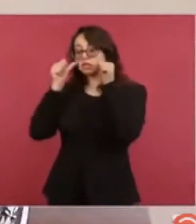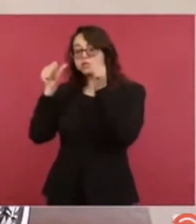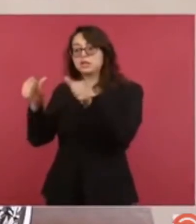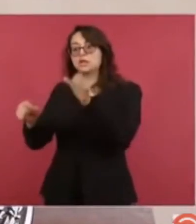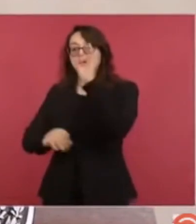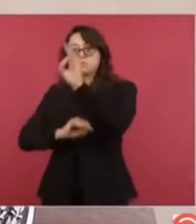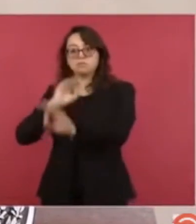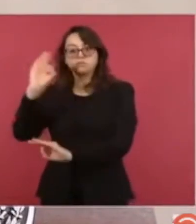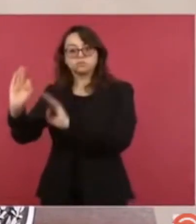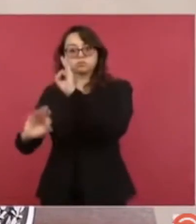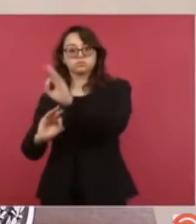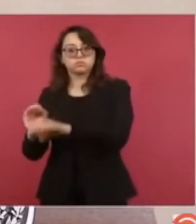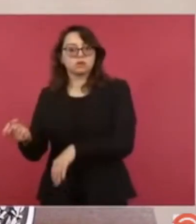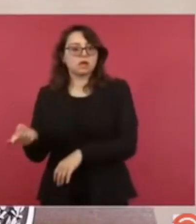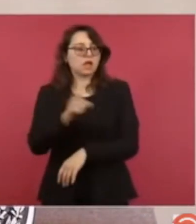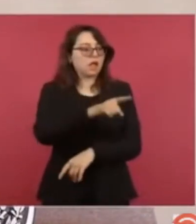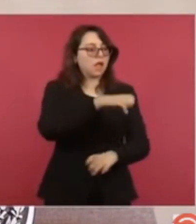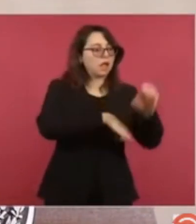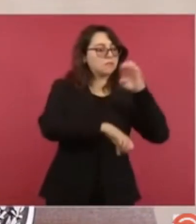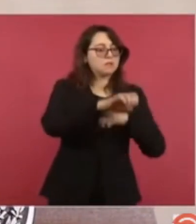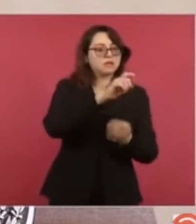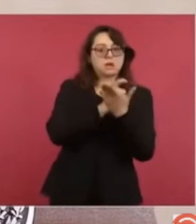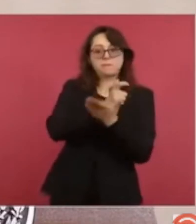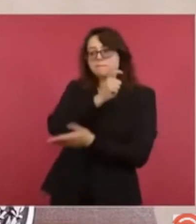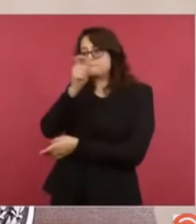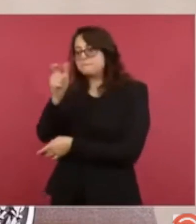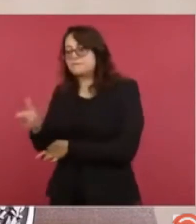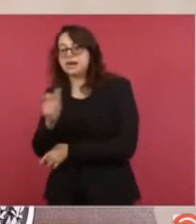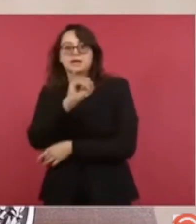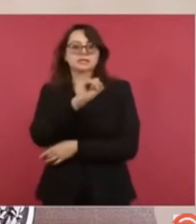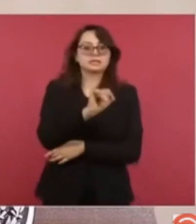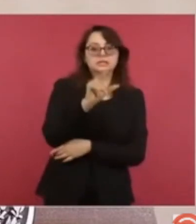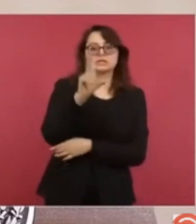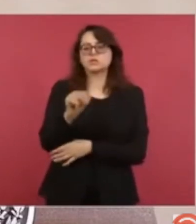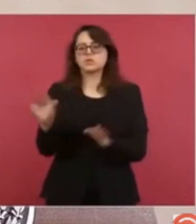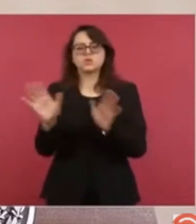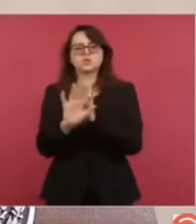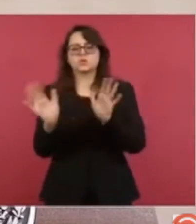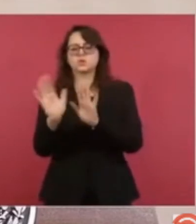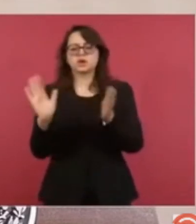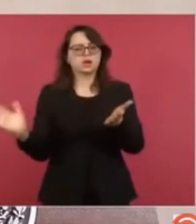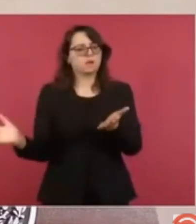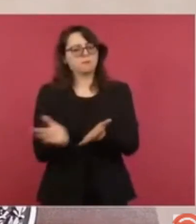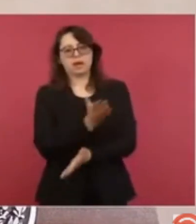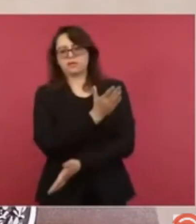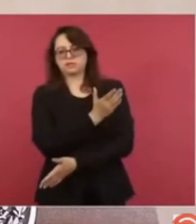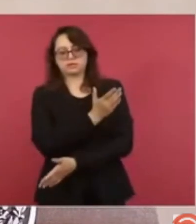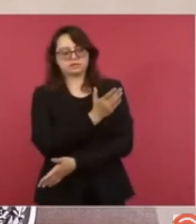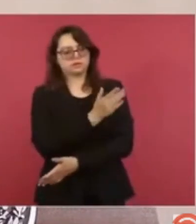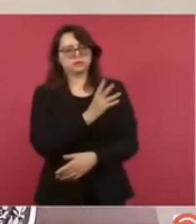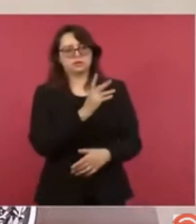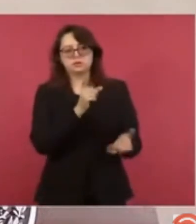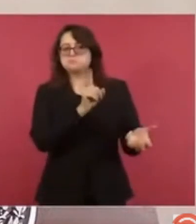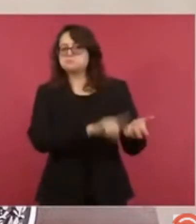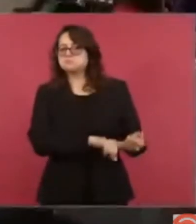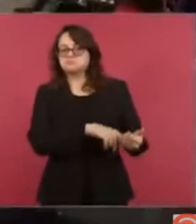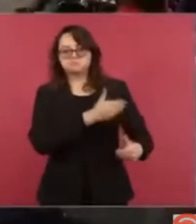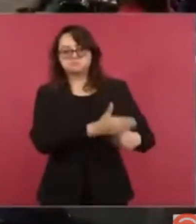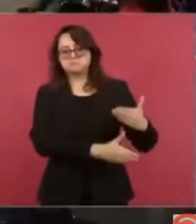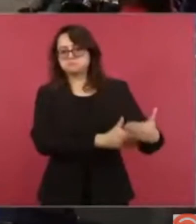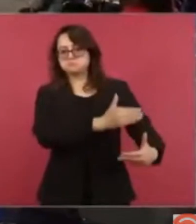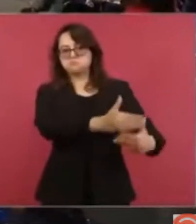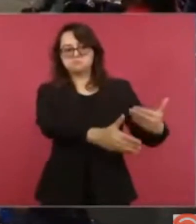Independientemente del resultado, si lo hace la empresa o no lo hace,